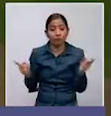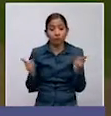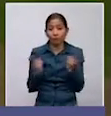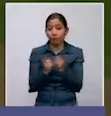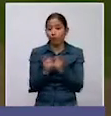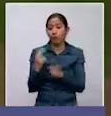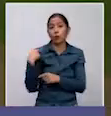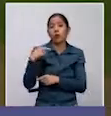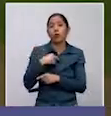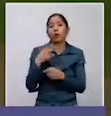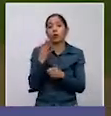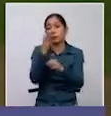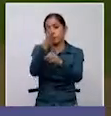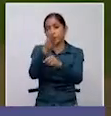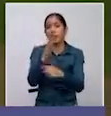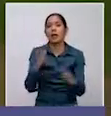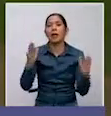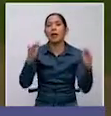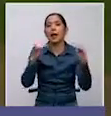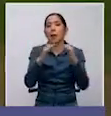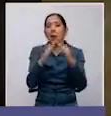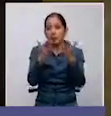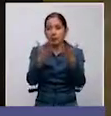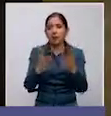reportamos en directo para Bolivia TV. Volvemos a Estudios Centrales.